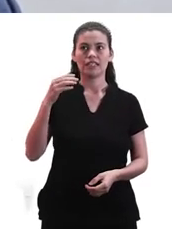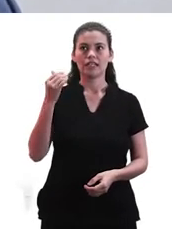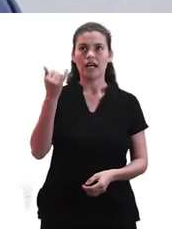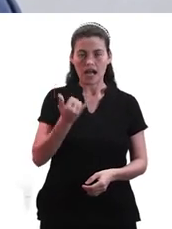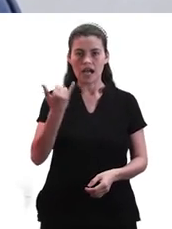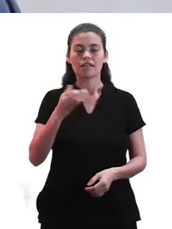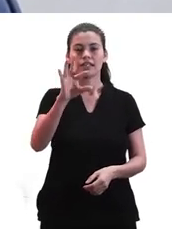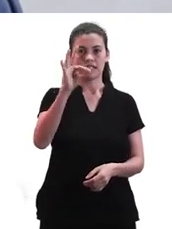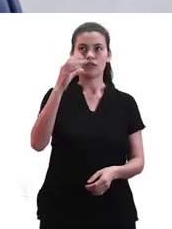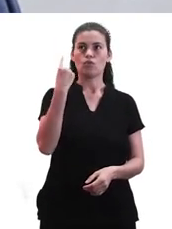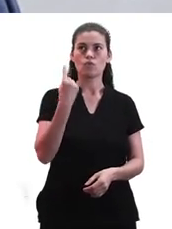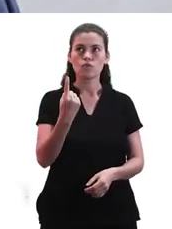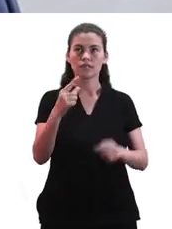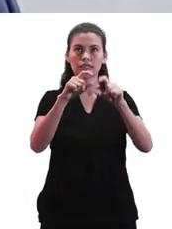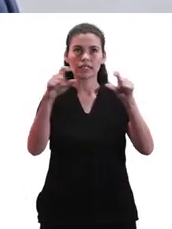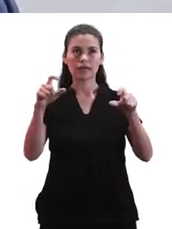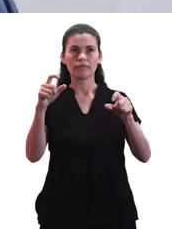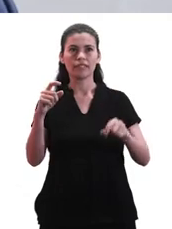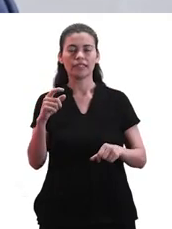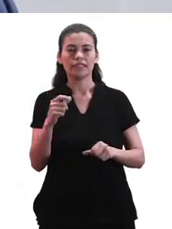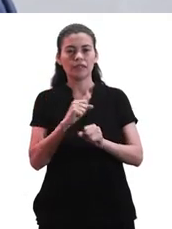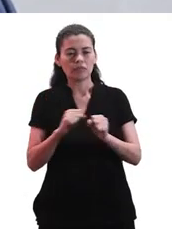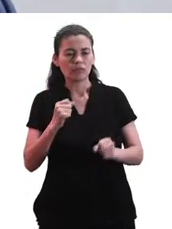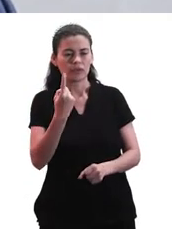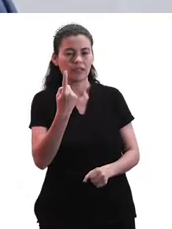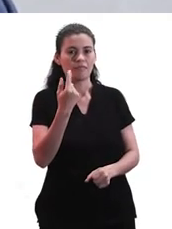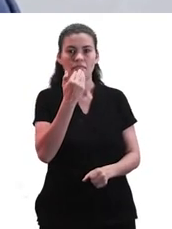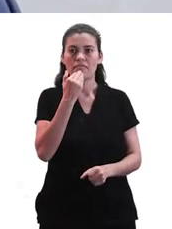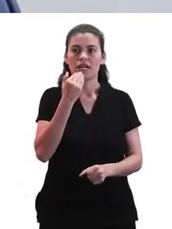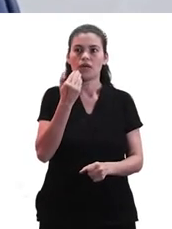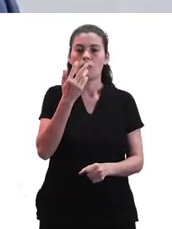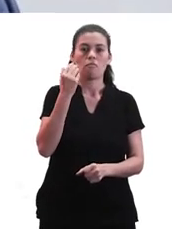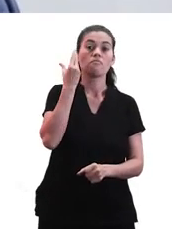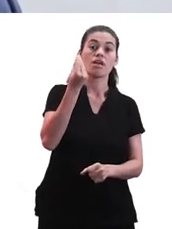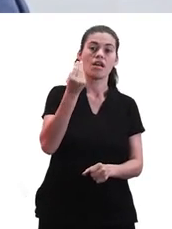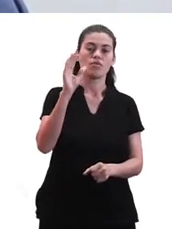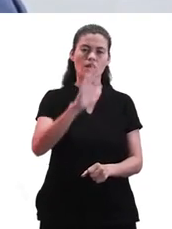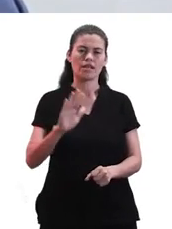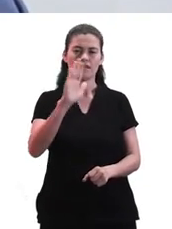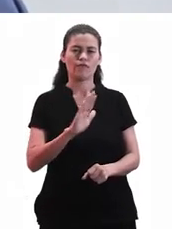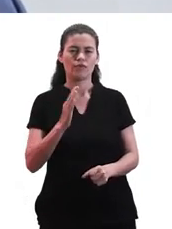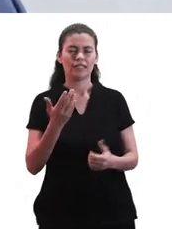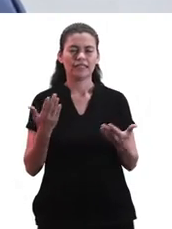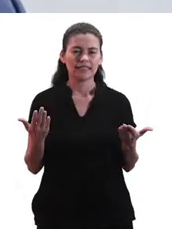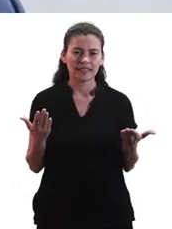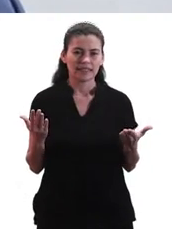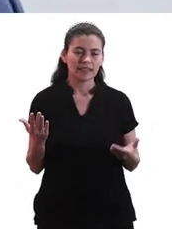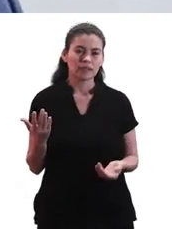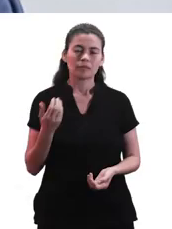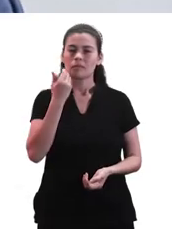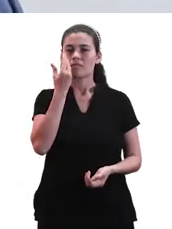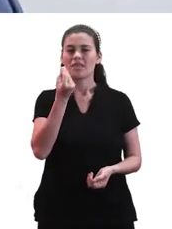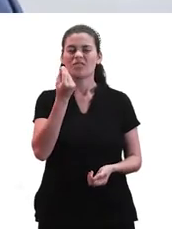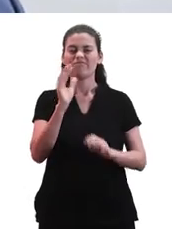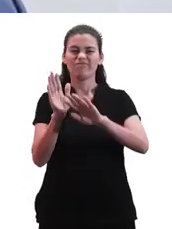una elección, tengo un solo tiro, digamos, para poder elegir, no me tengo que equivocar. Entonces prefiero no elegir. Así mismo. Ante la posibilidad de